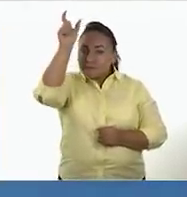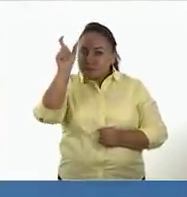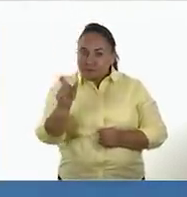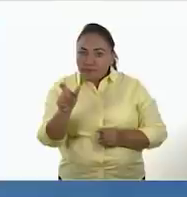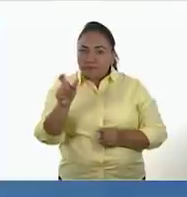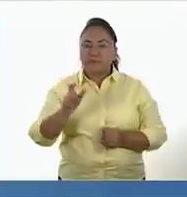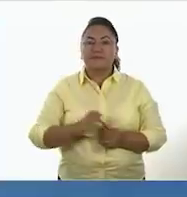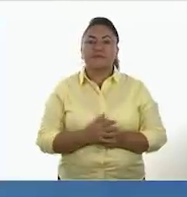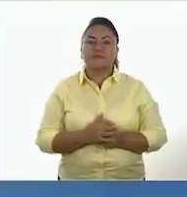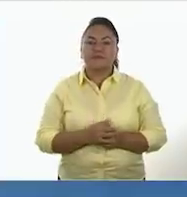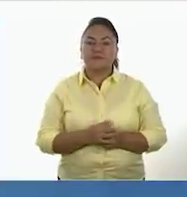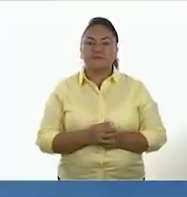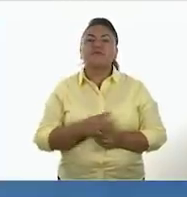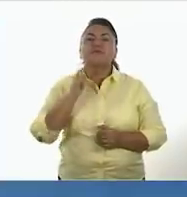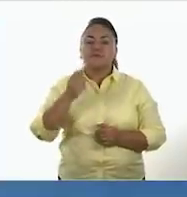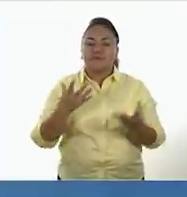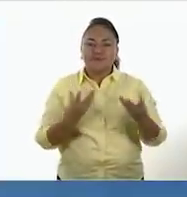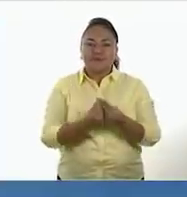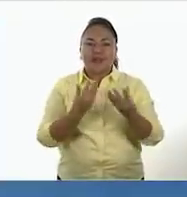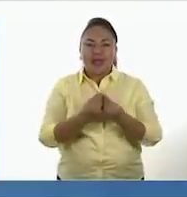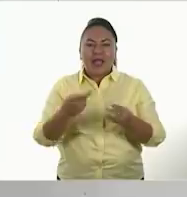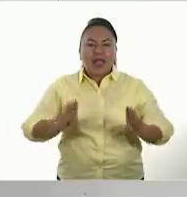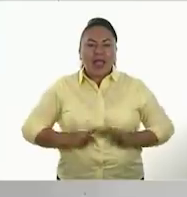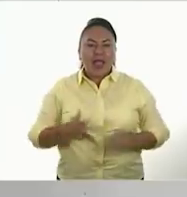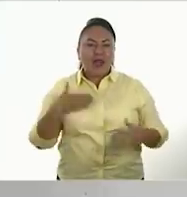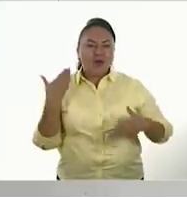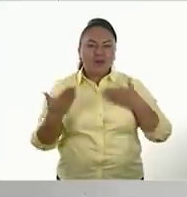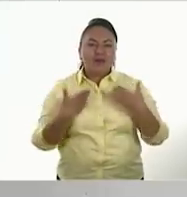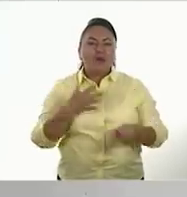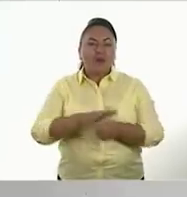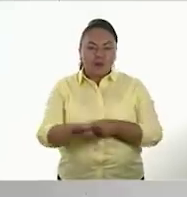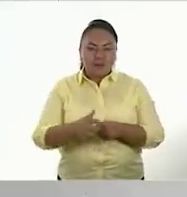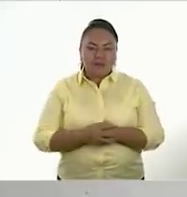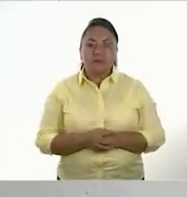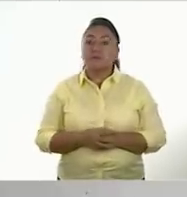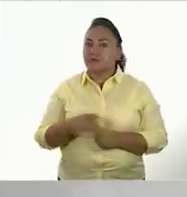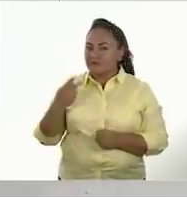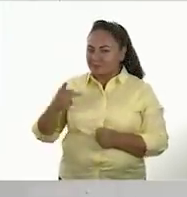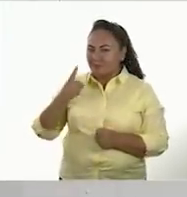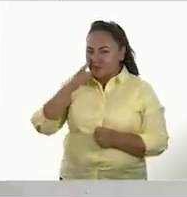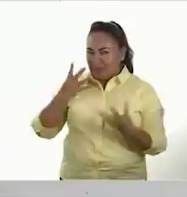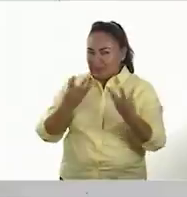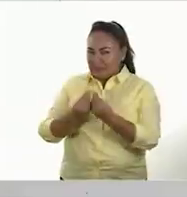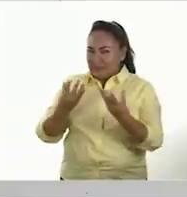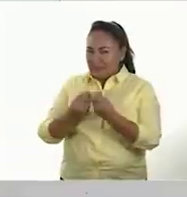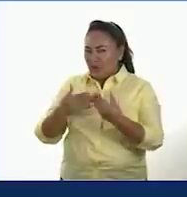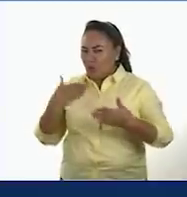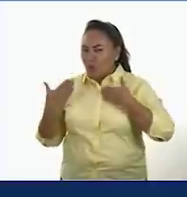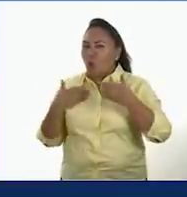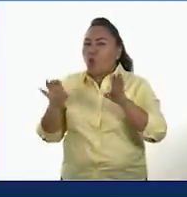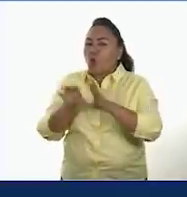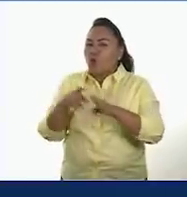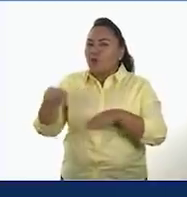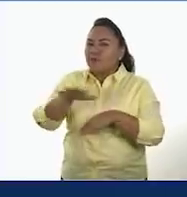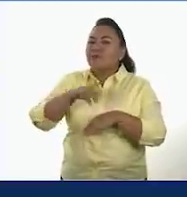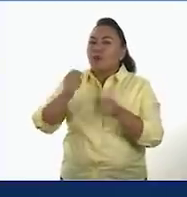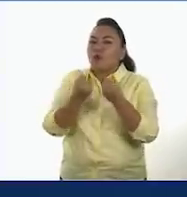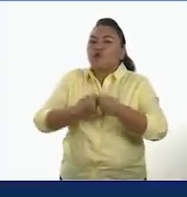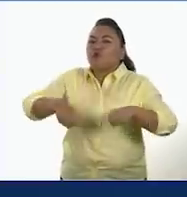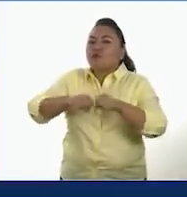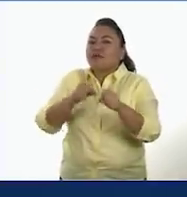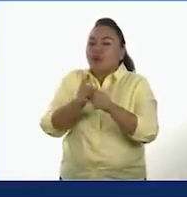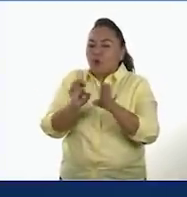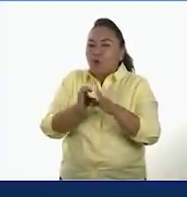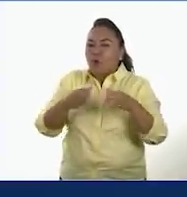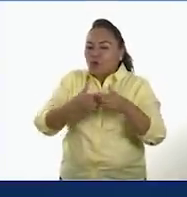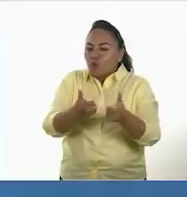que es la convivencia. Ajá. En convivencia ya se refiere a cómo se formaban las sociedades de estos grupos.